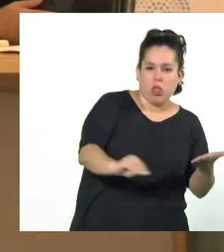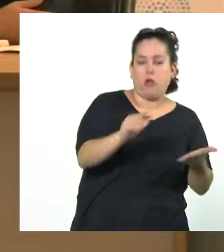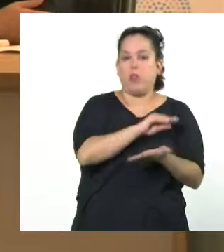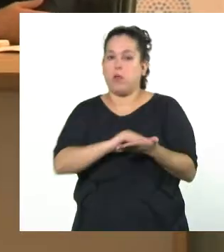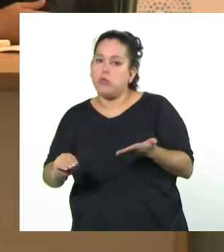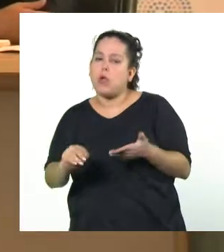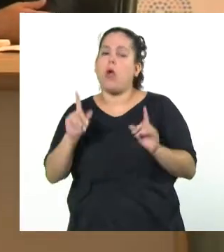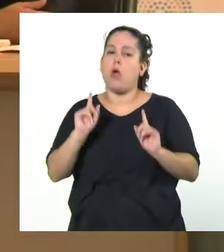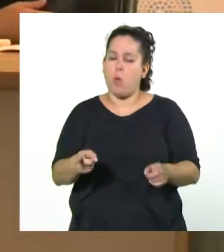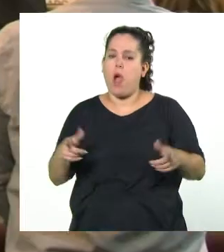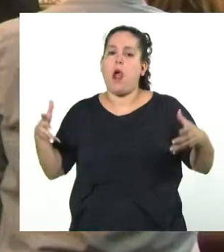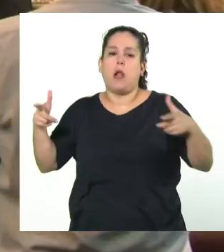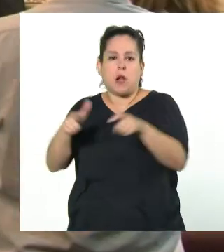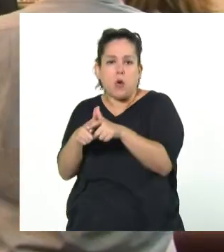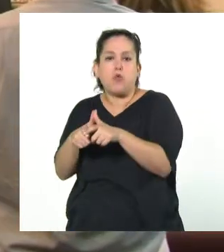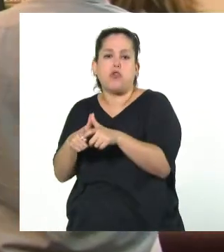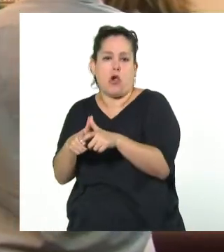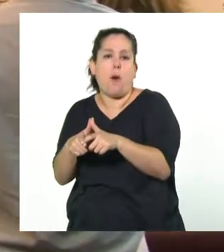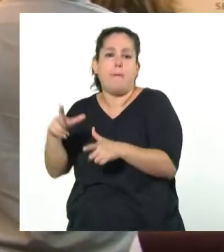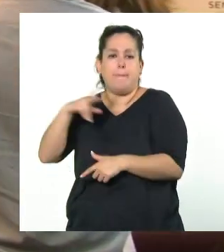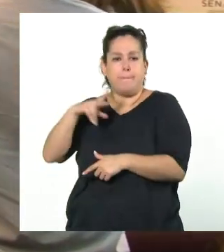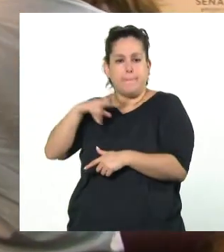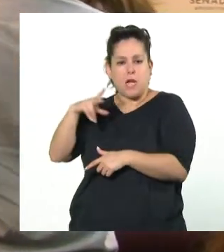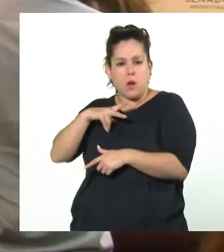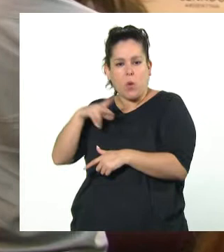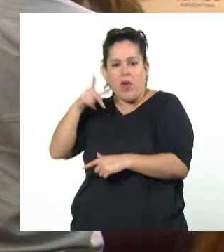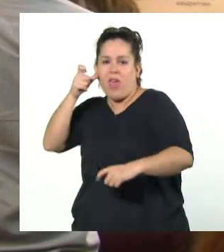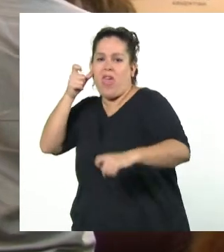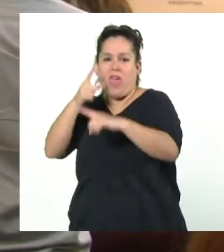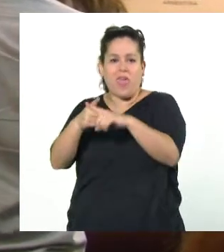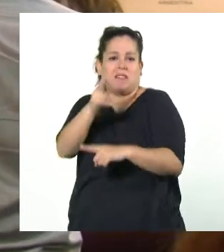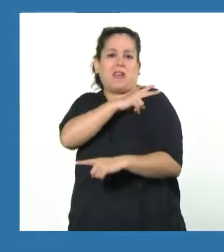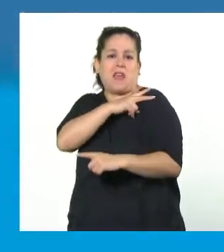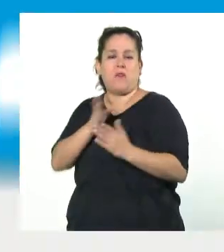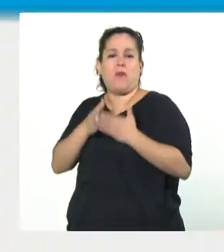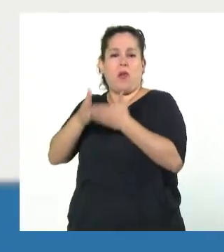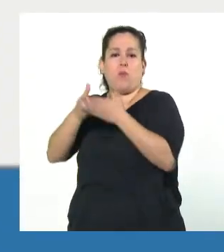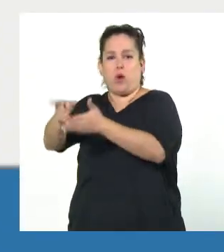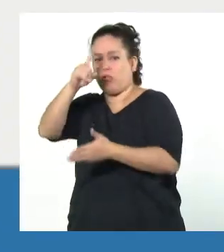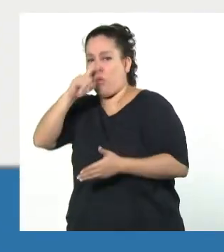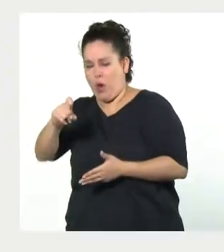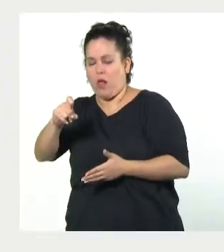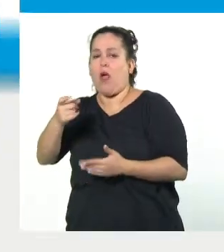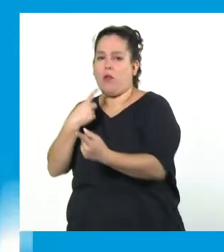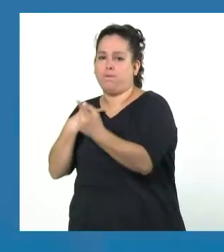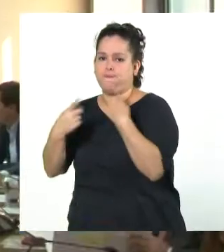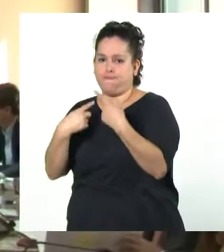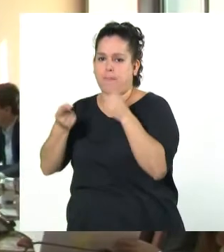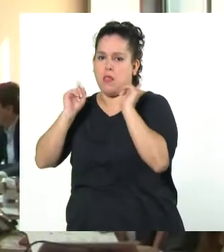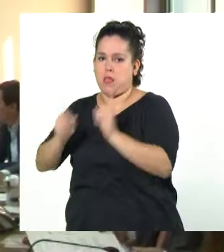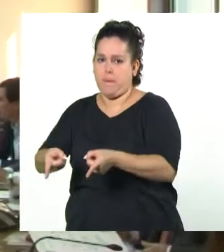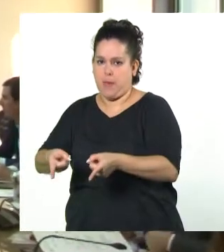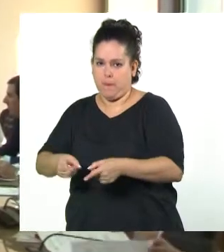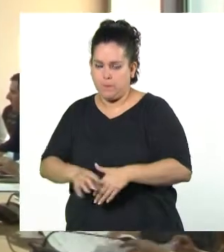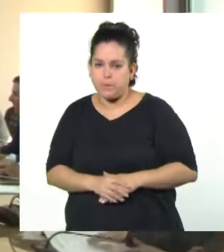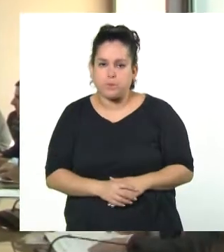reunión reservada con el contraalmirante Luis López Maceo, ex jefe de la base naval de Puerto Belgrano. La Comisión de